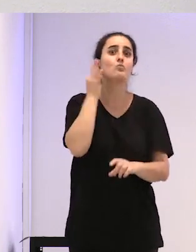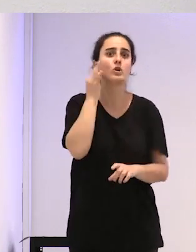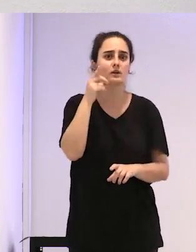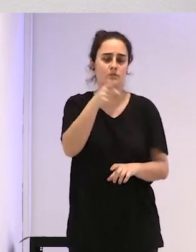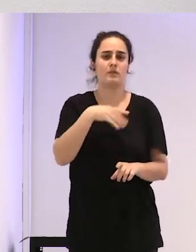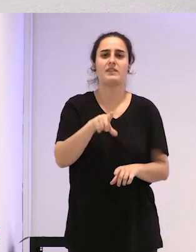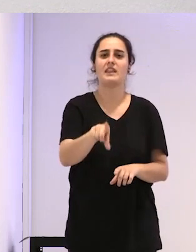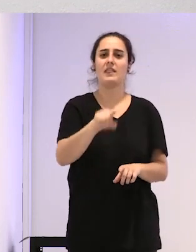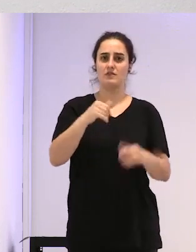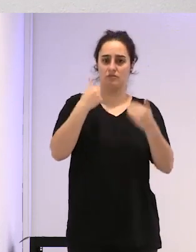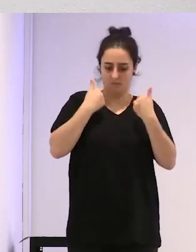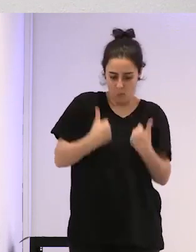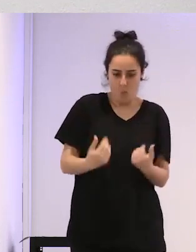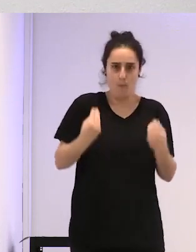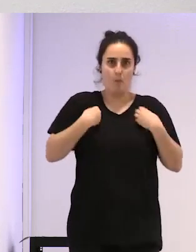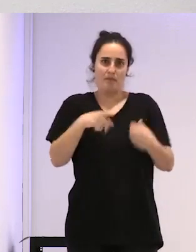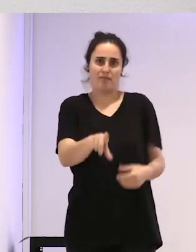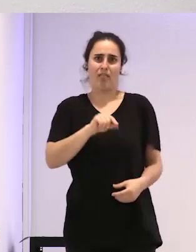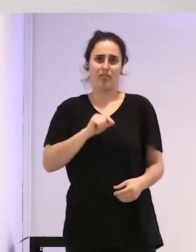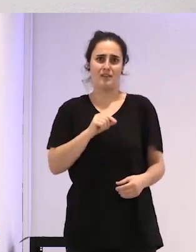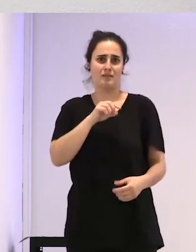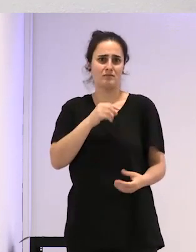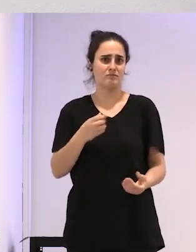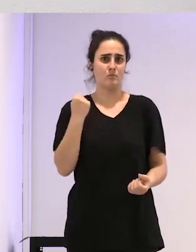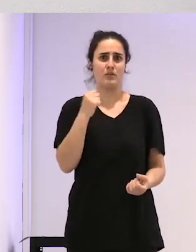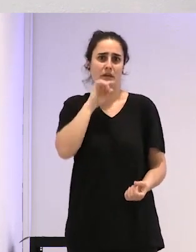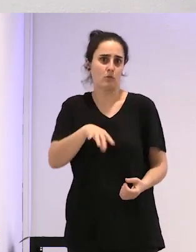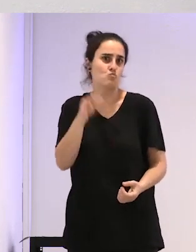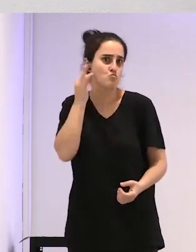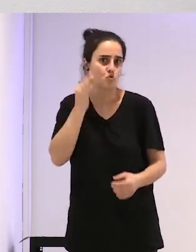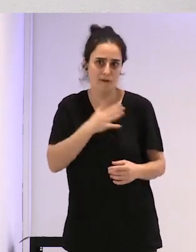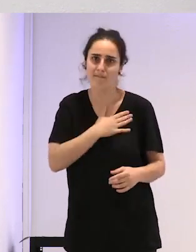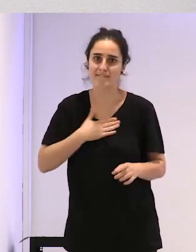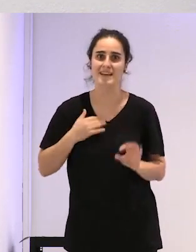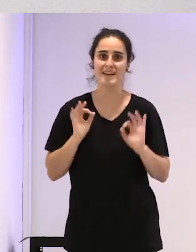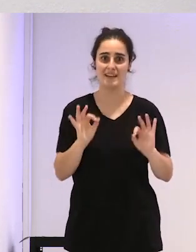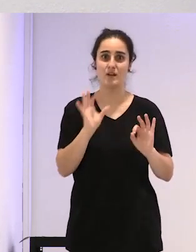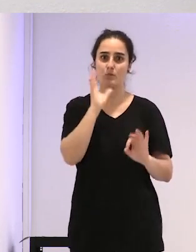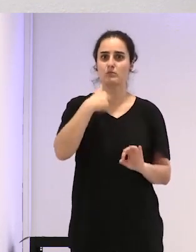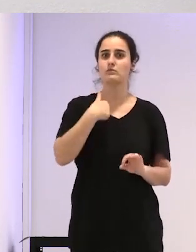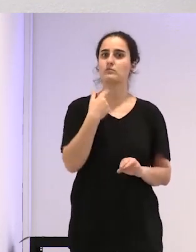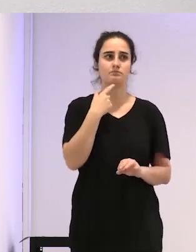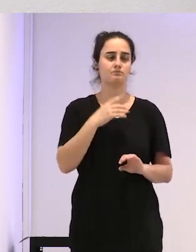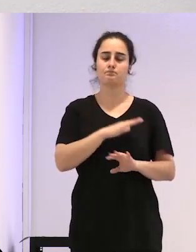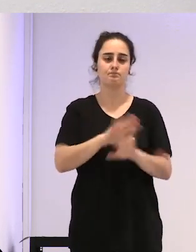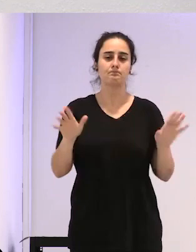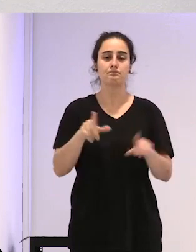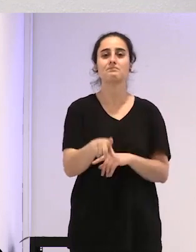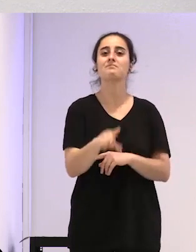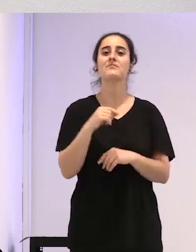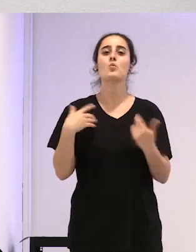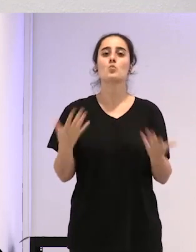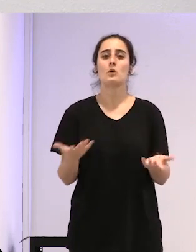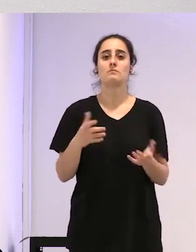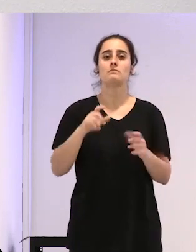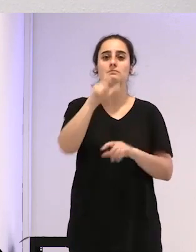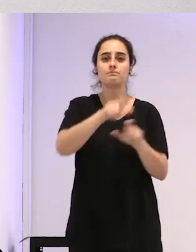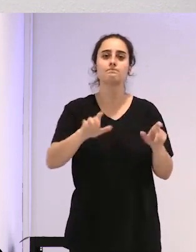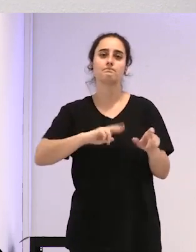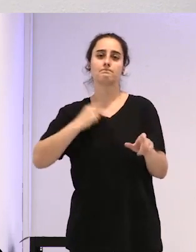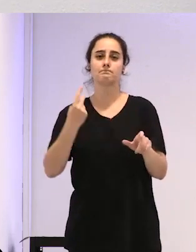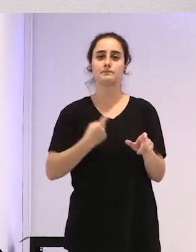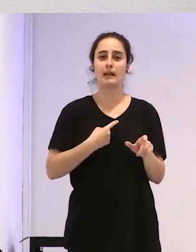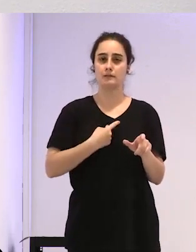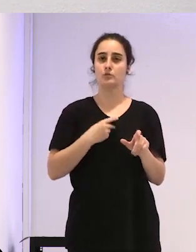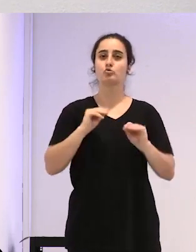y bueno, me dirigí a, de alguna manera, acompañar a las personas trans a que pudieran decidir sobre